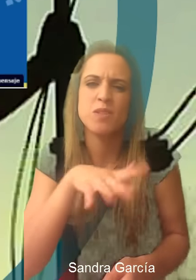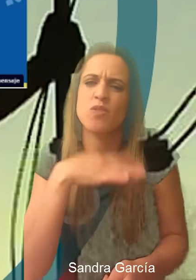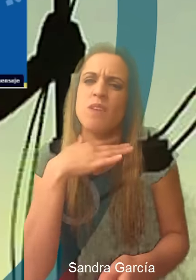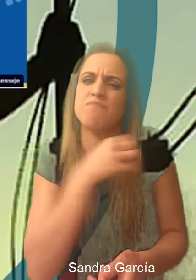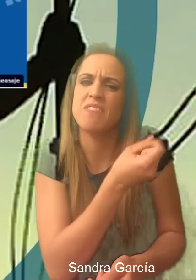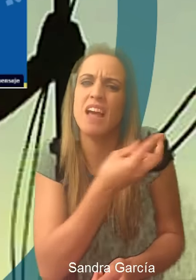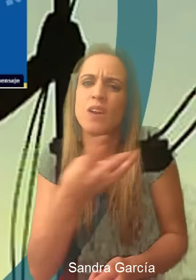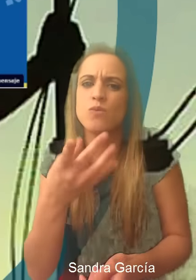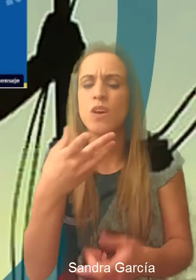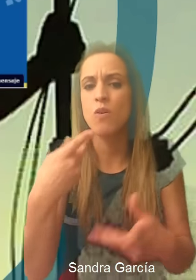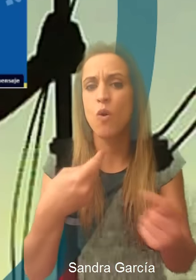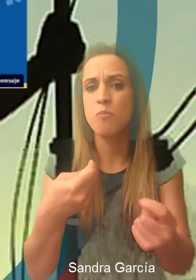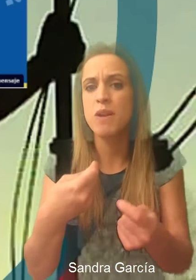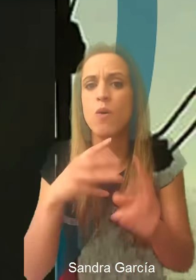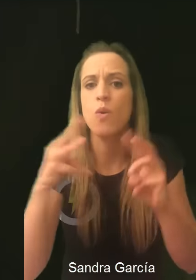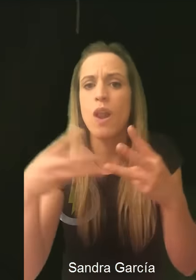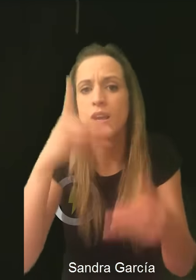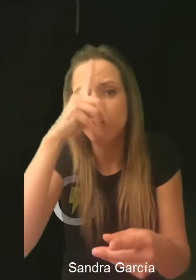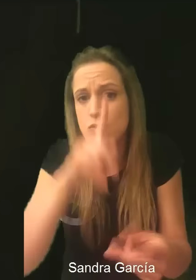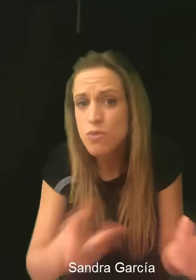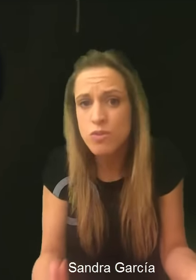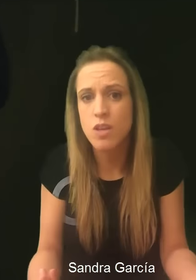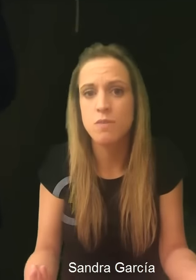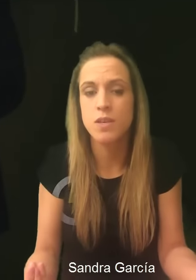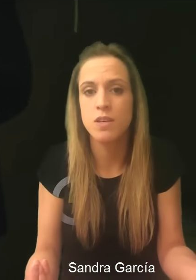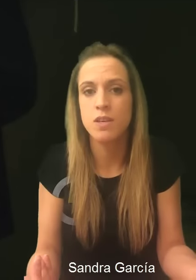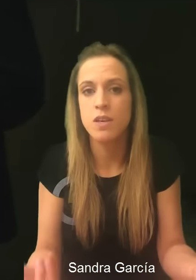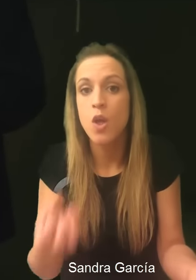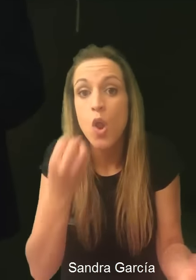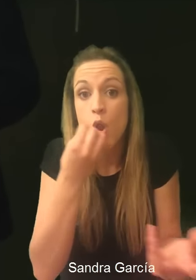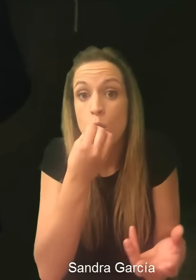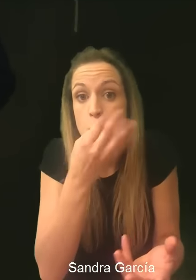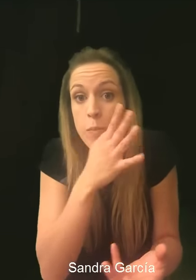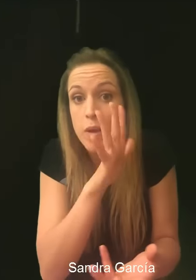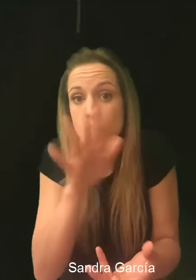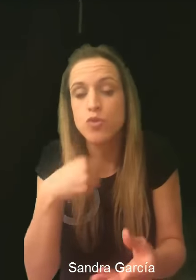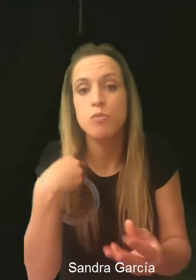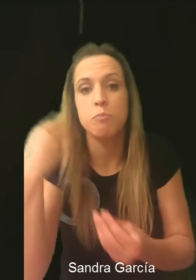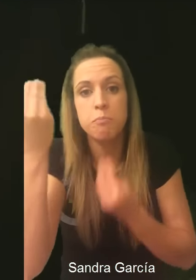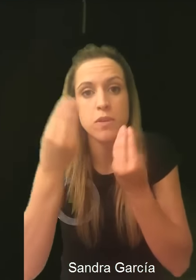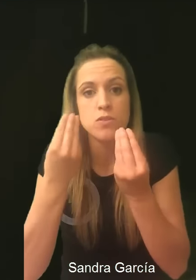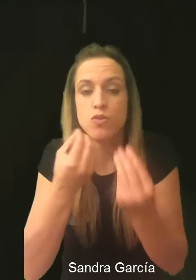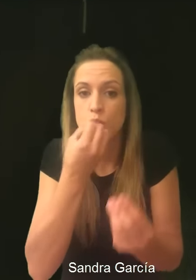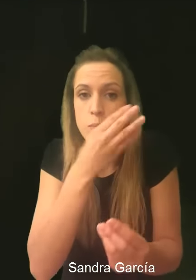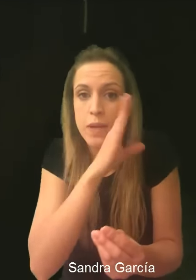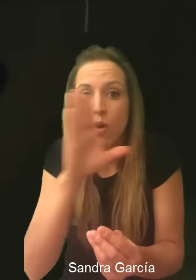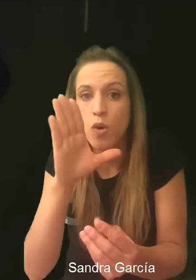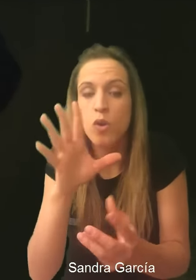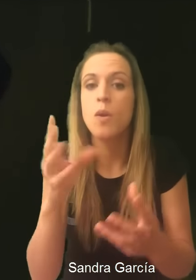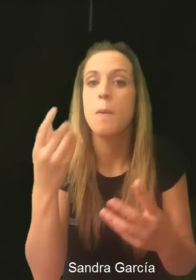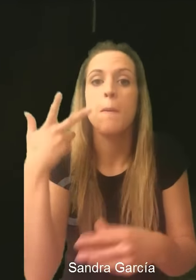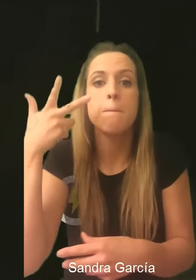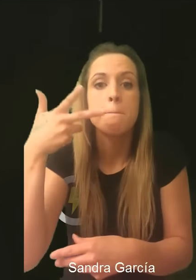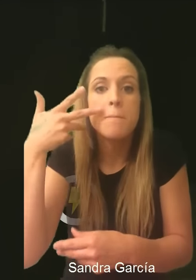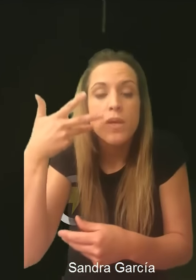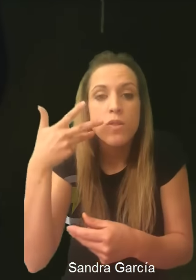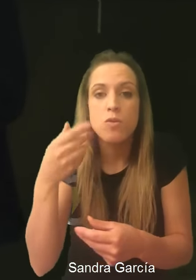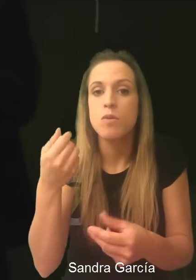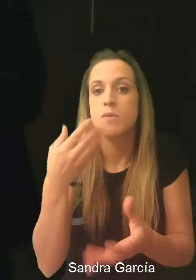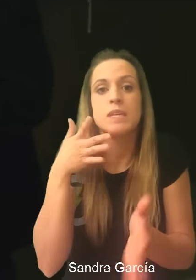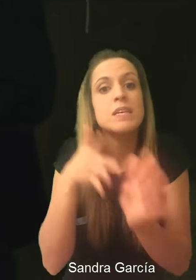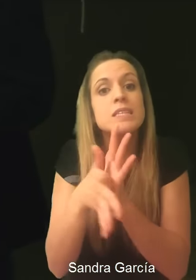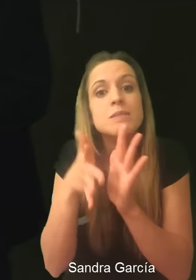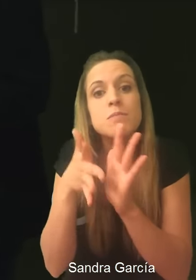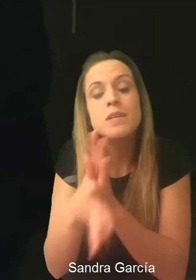porque no saben comprar. Digo, pues, qué mejor responderle a las personas con un vídeo. Así lo ven, navegan y hacen su compra fácil. Le